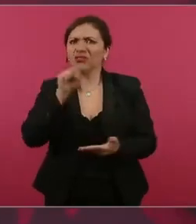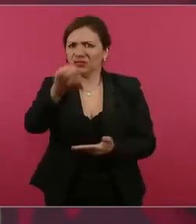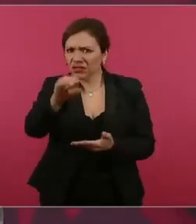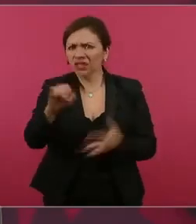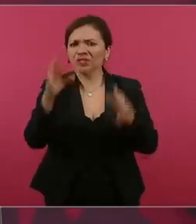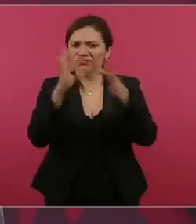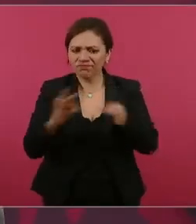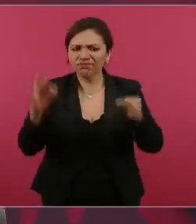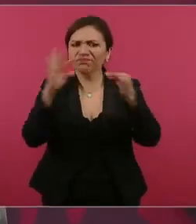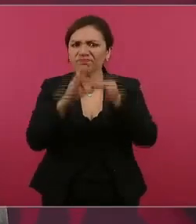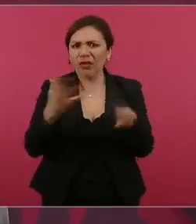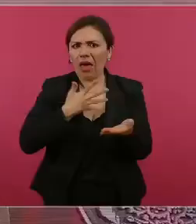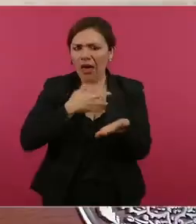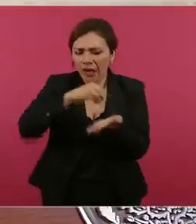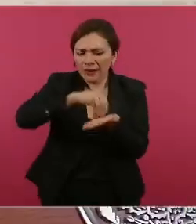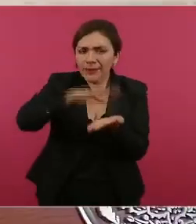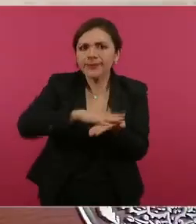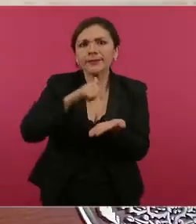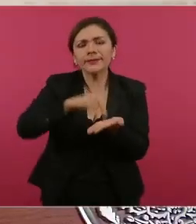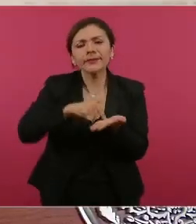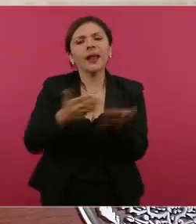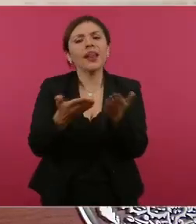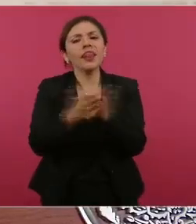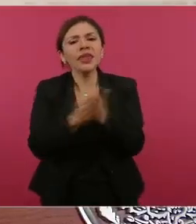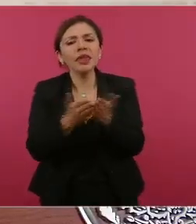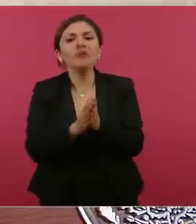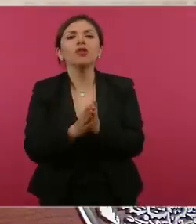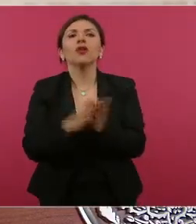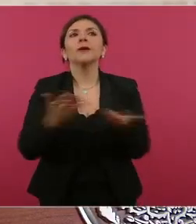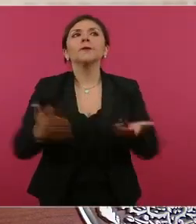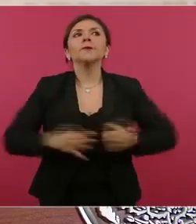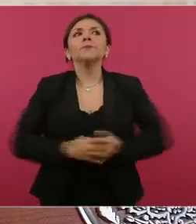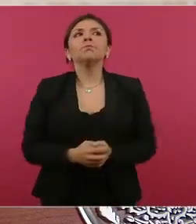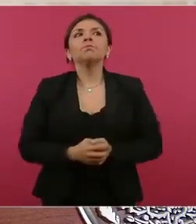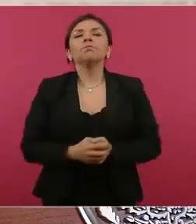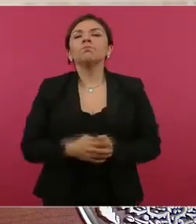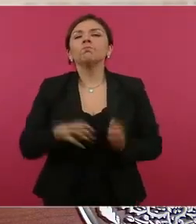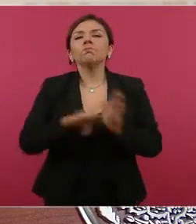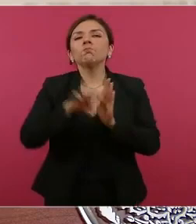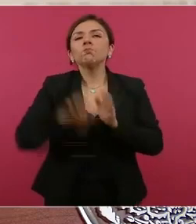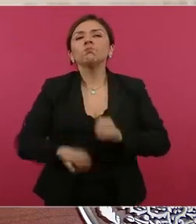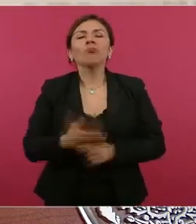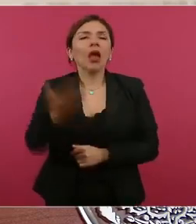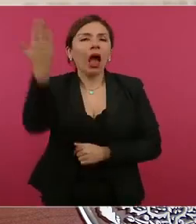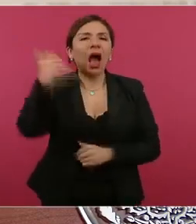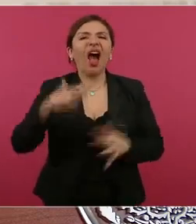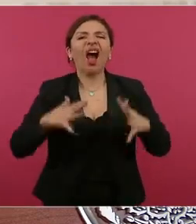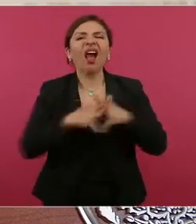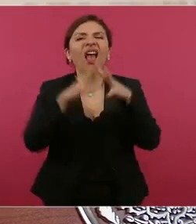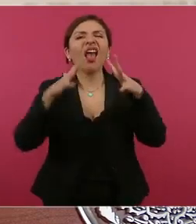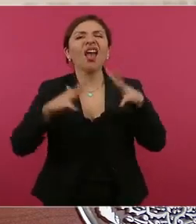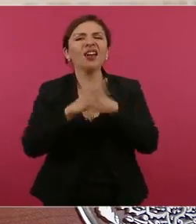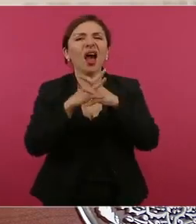de la guerra sucia,